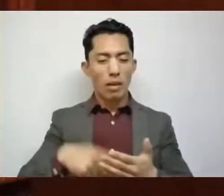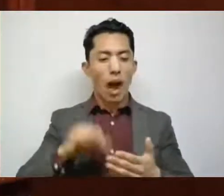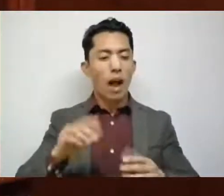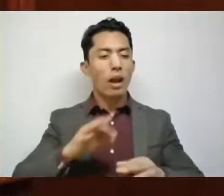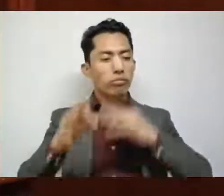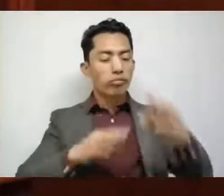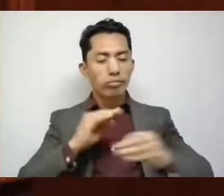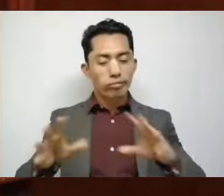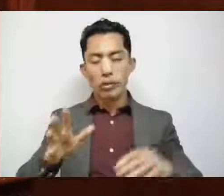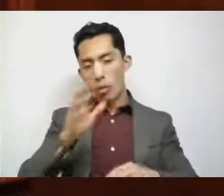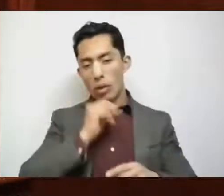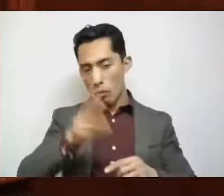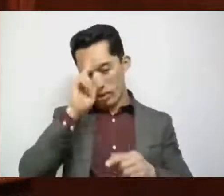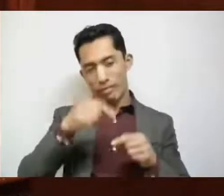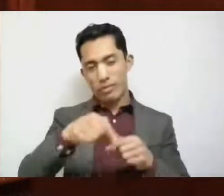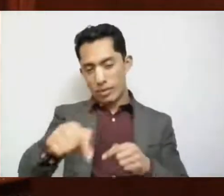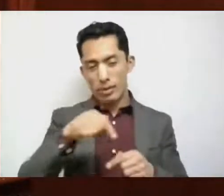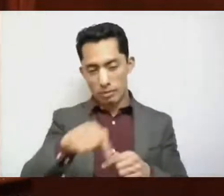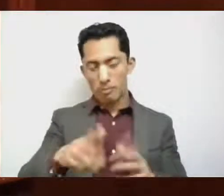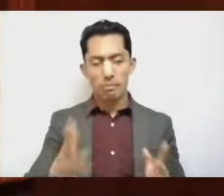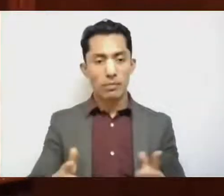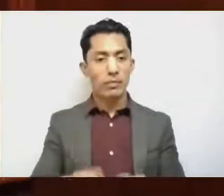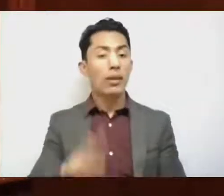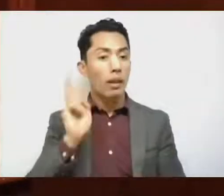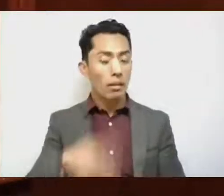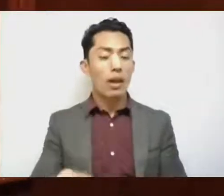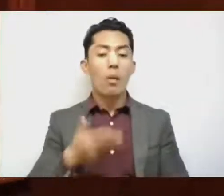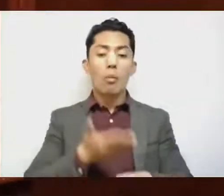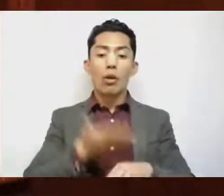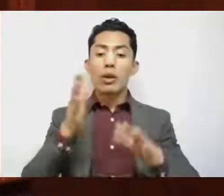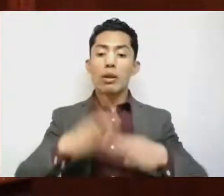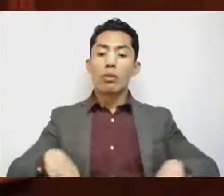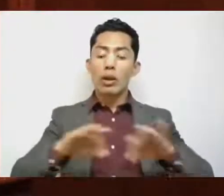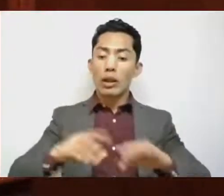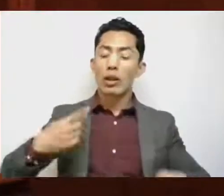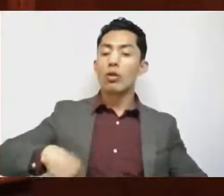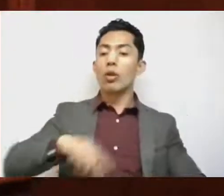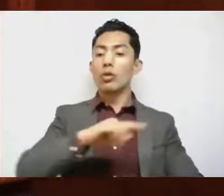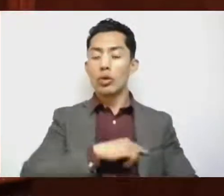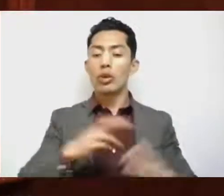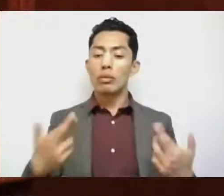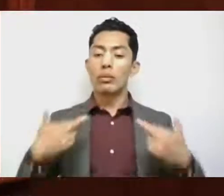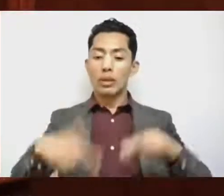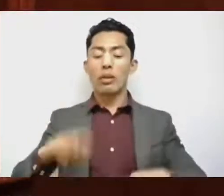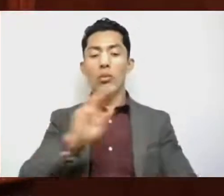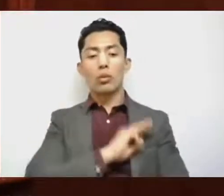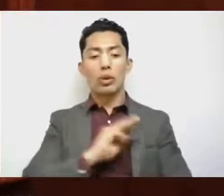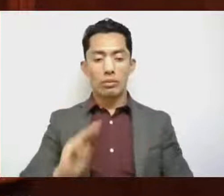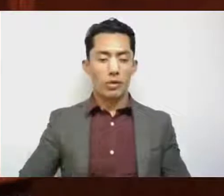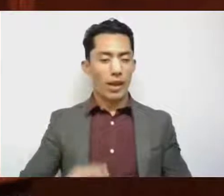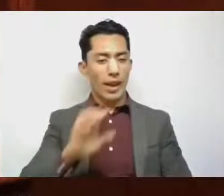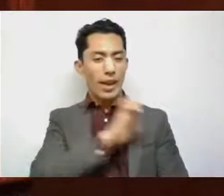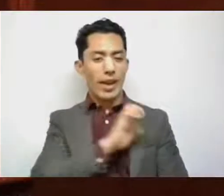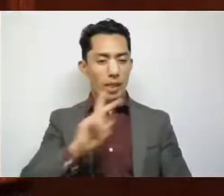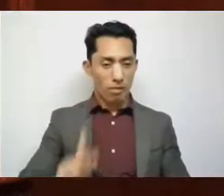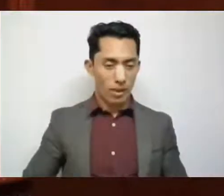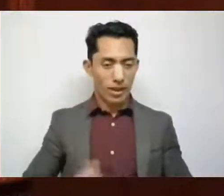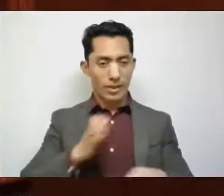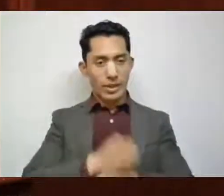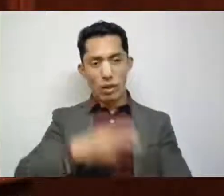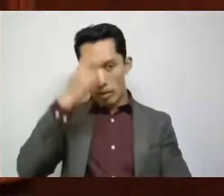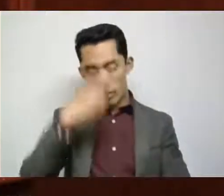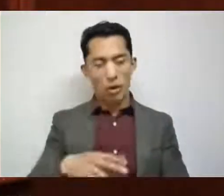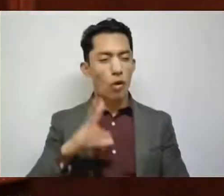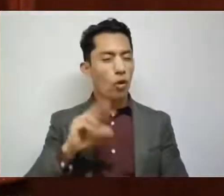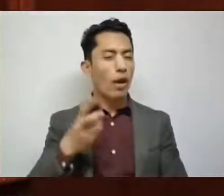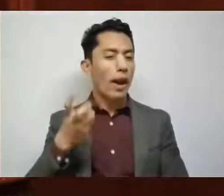Es muy importante para nosotros que representamos el municipio de Catepec que no se haga este